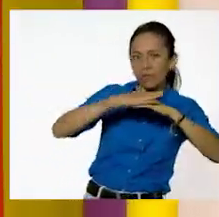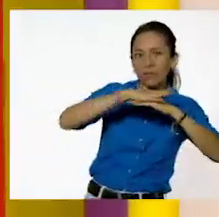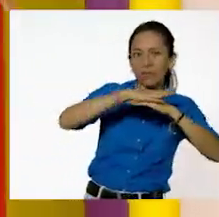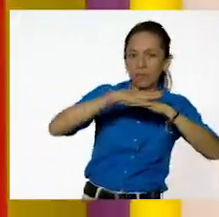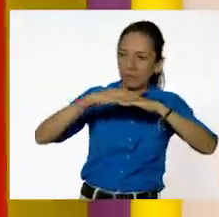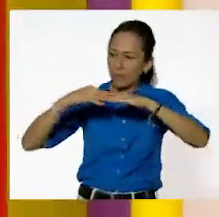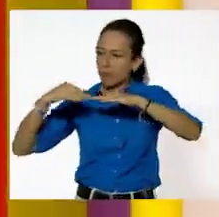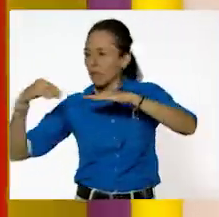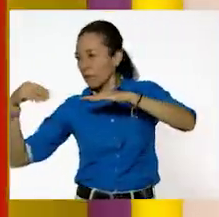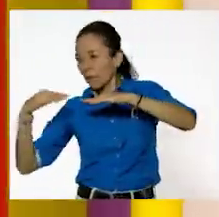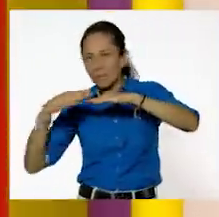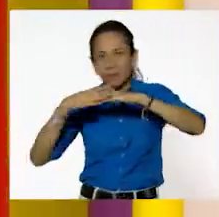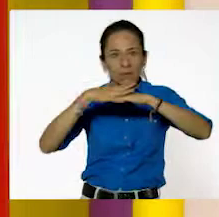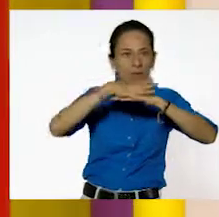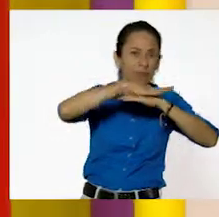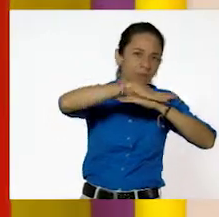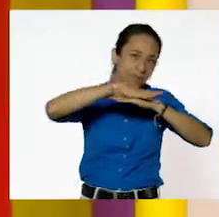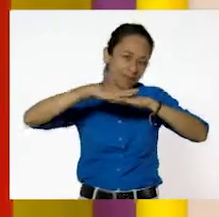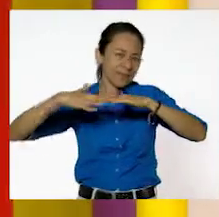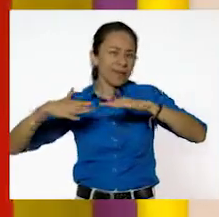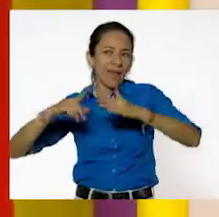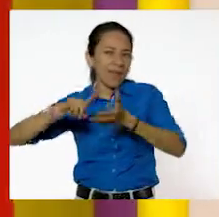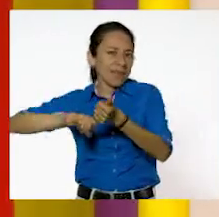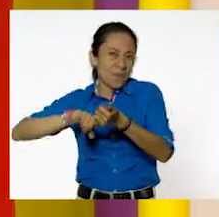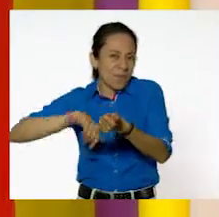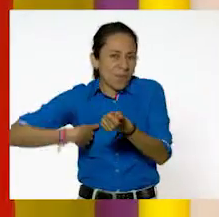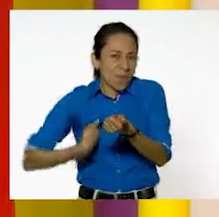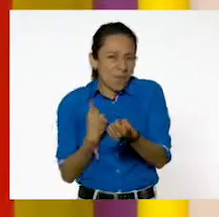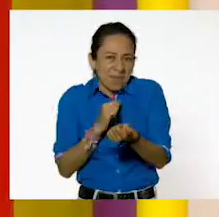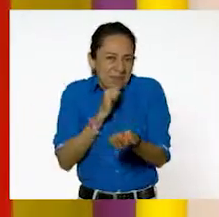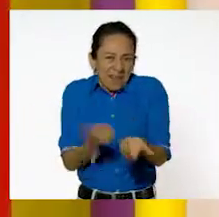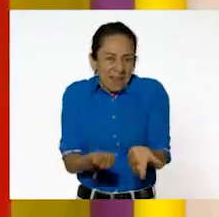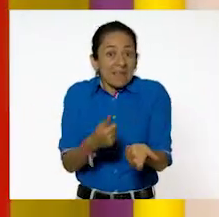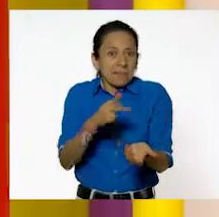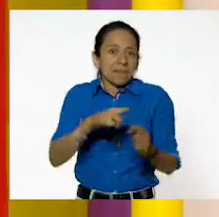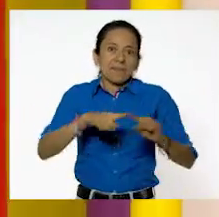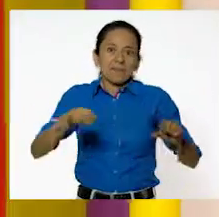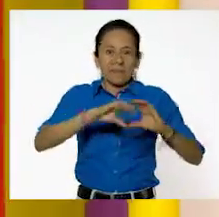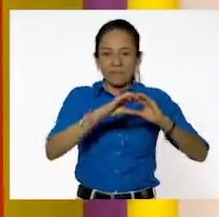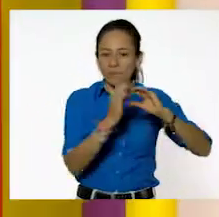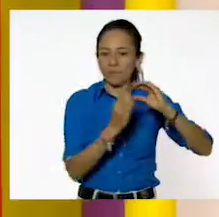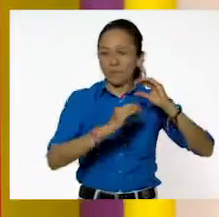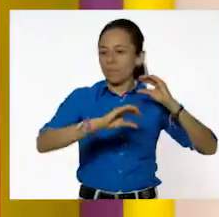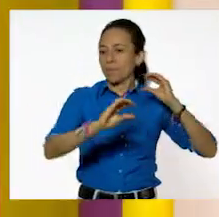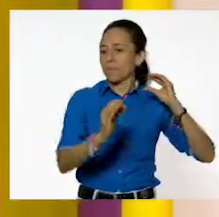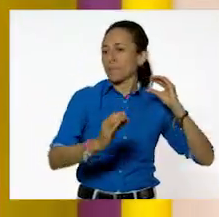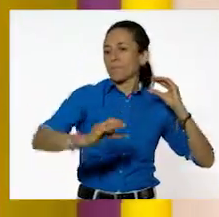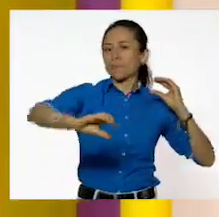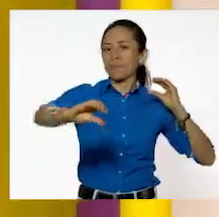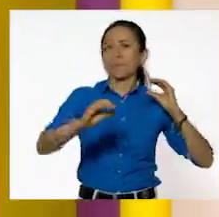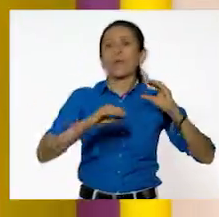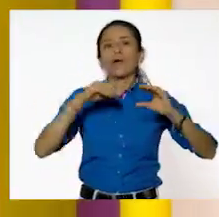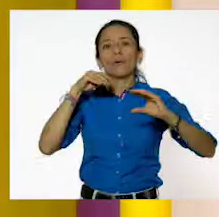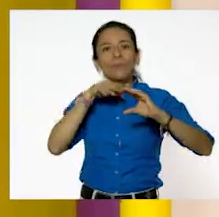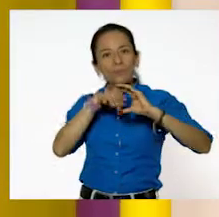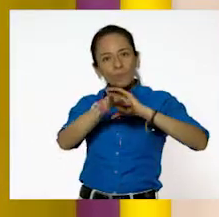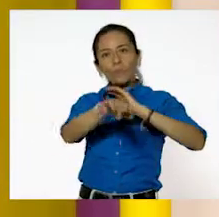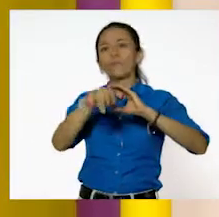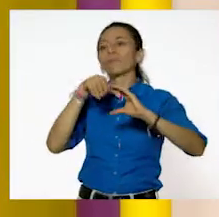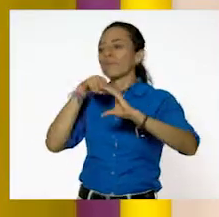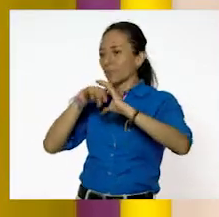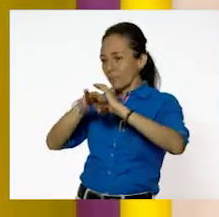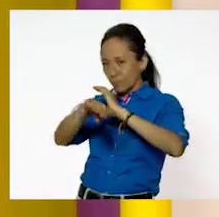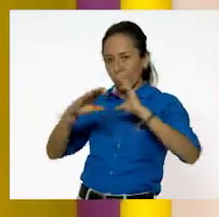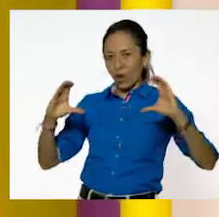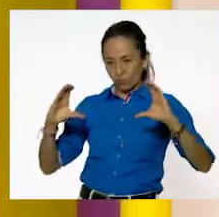conteniendo. A diferencia, por ejemplo, de una manguera, donde el líquido va pasando a través de ella y la va conteniendo. La va cerrando.